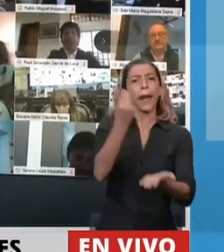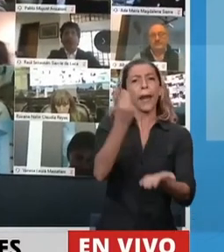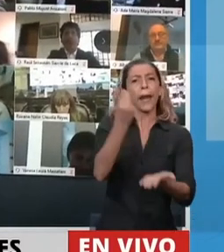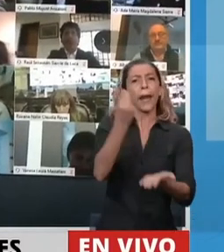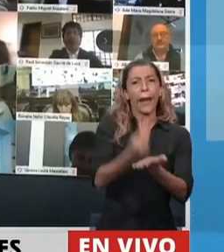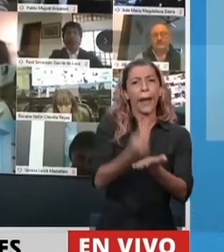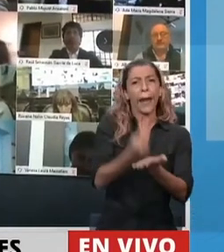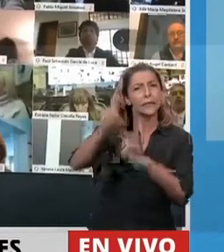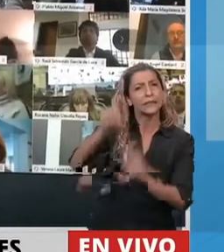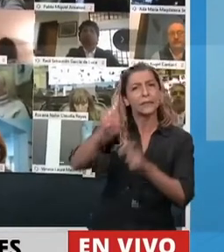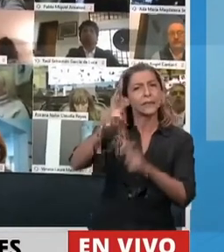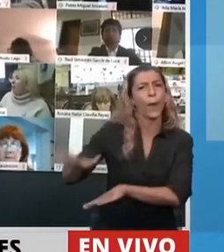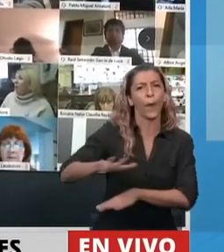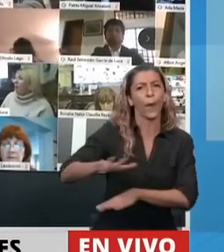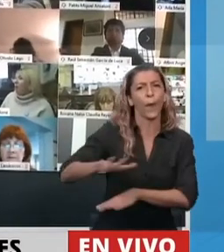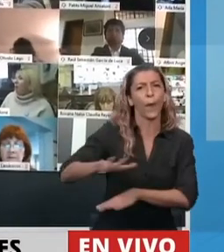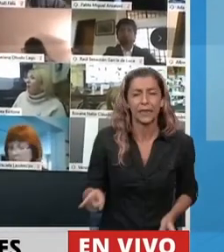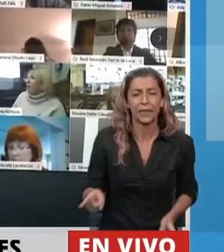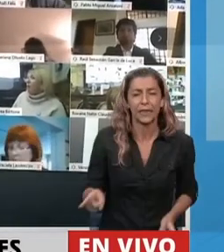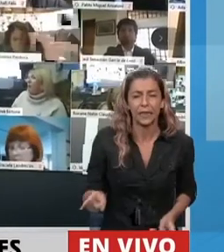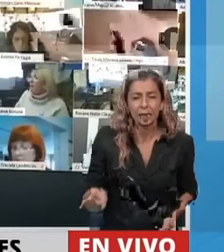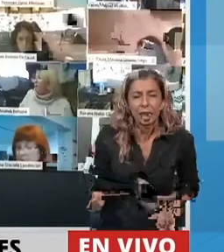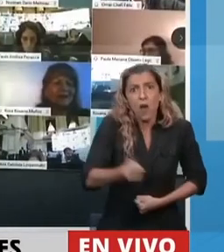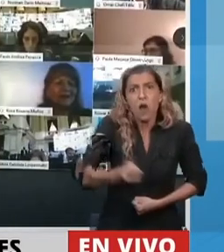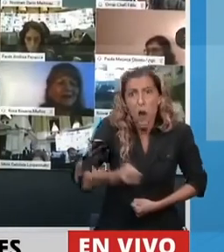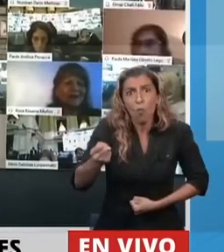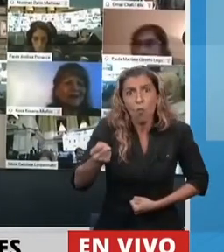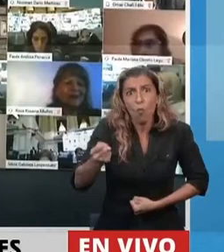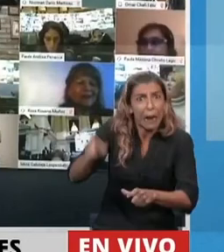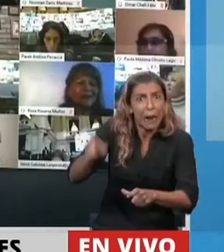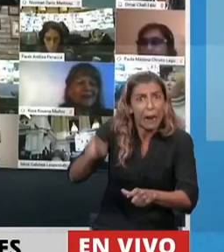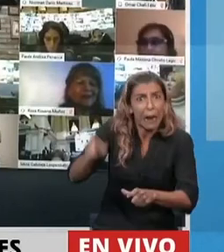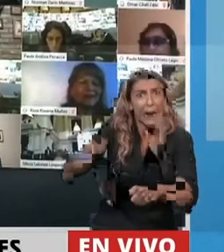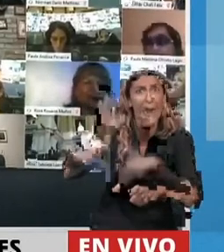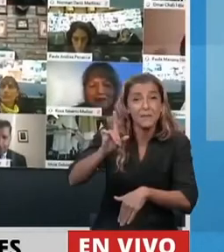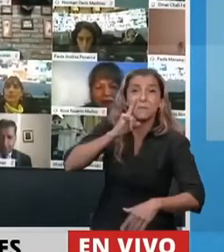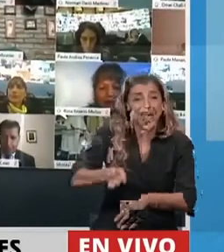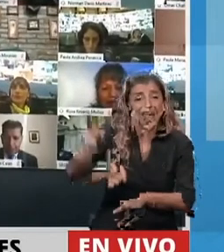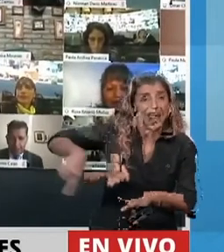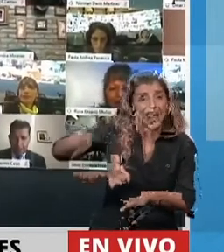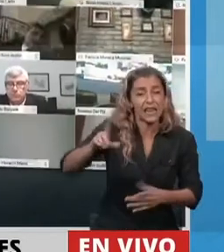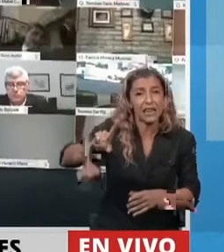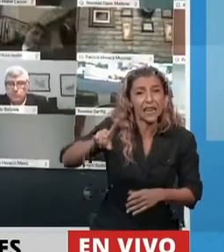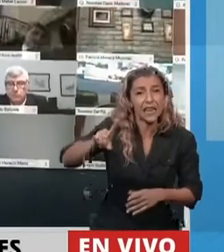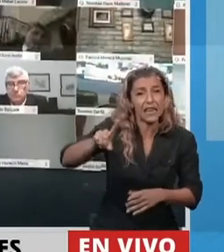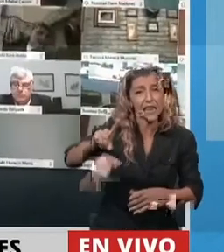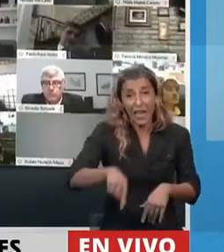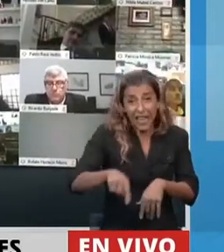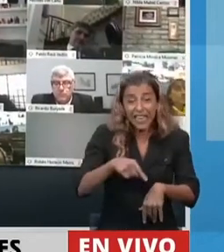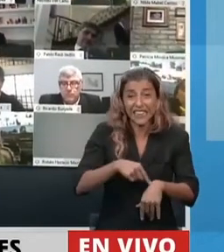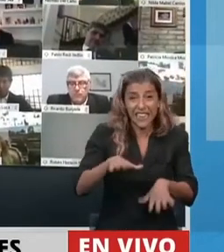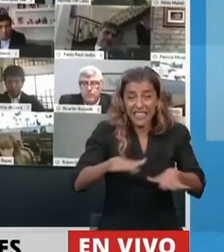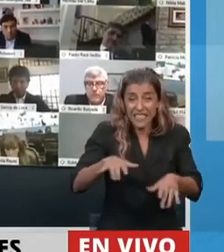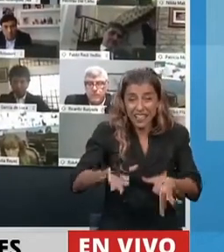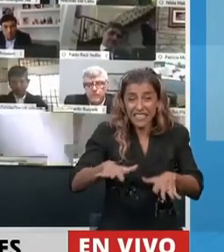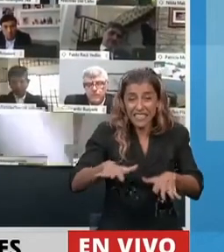haciendo este ajuste brutal en medio de la pandemia al sector de mayor riesgo frente a la pandemia del COVID-19? ¿Cómo